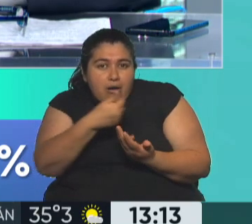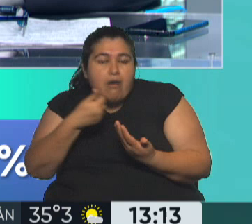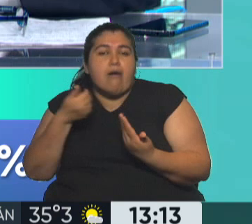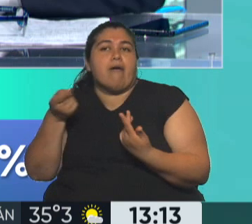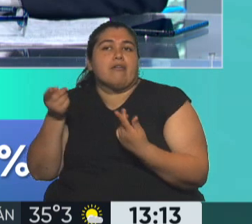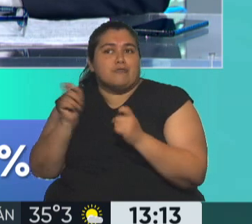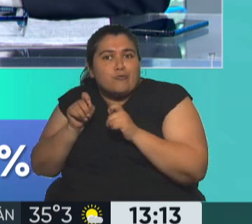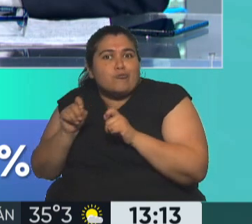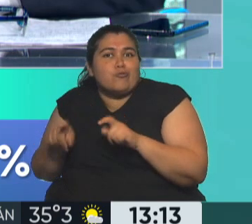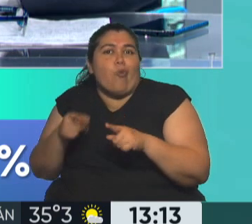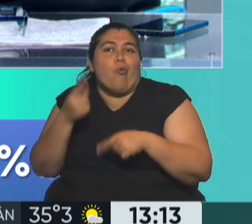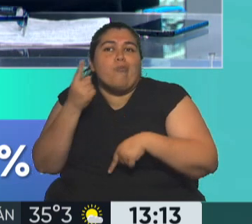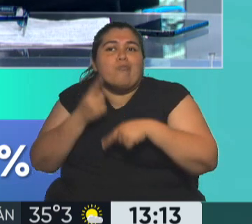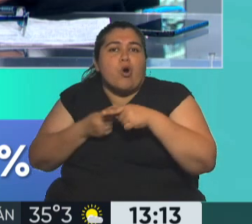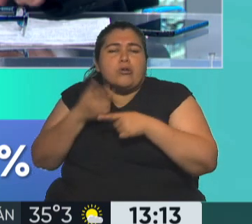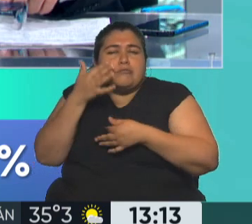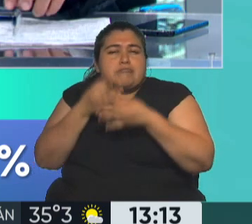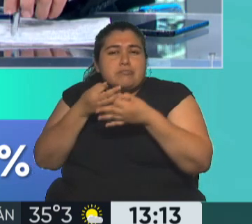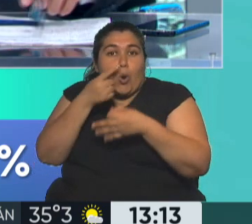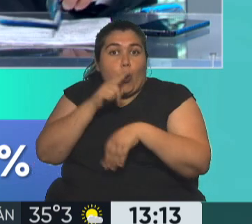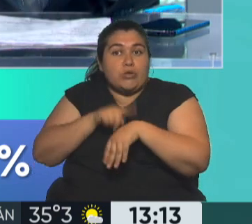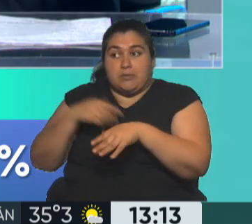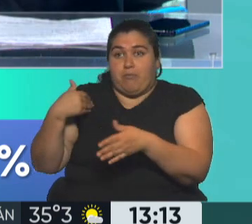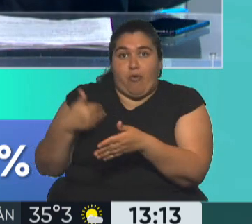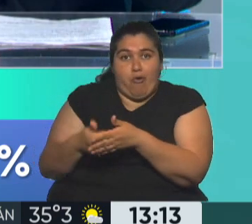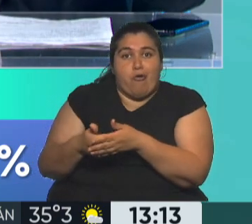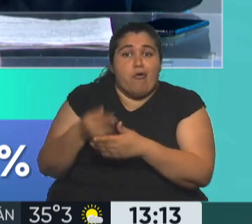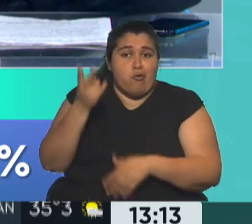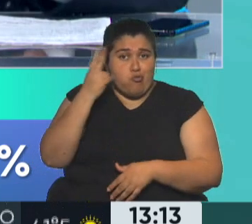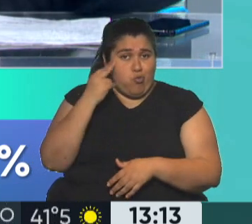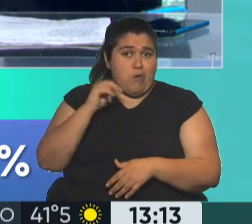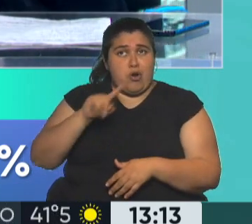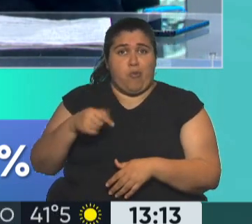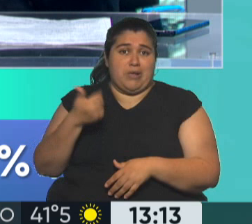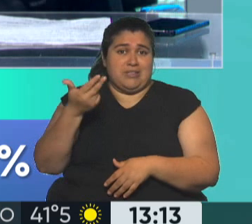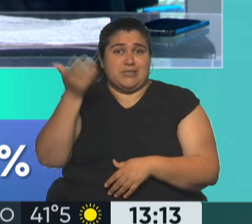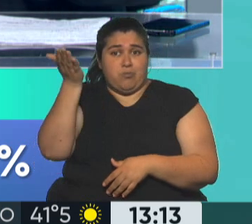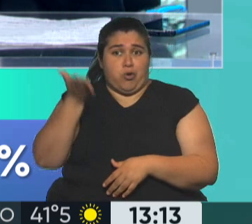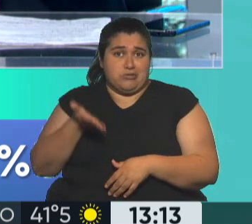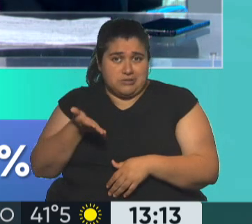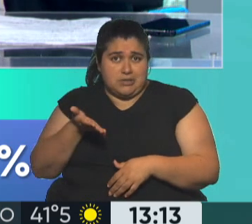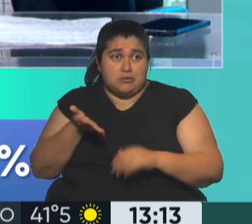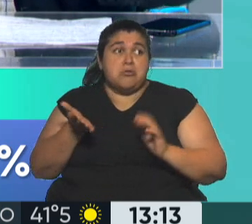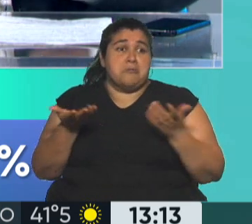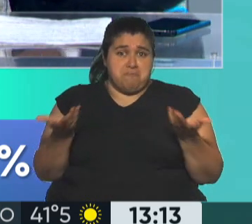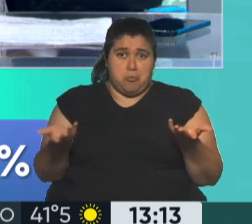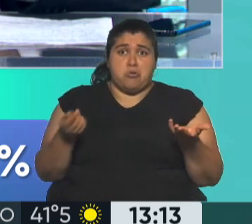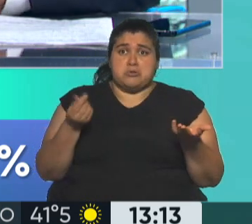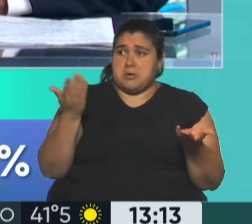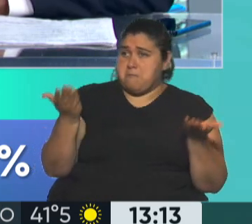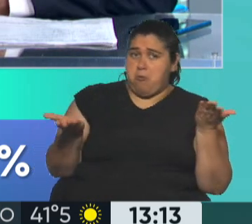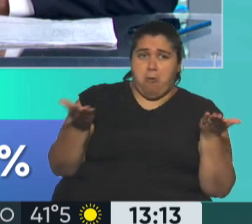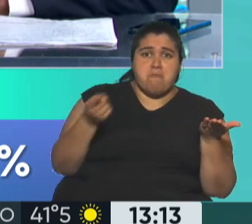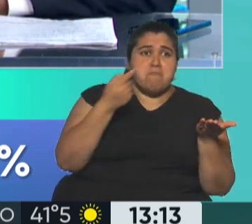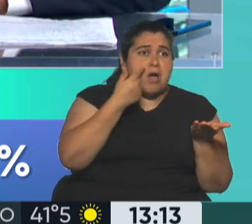semanal. Y le estaba dando en las últimas cuatro semanas un aumento del 9,3%. Así que todo está más o menos en línea para pensar que